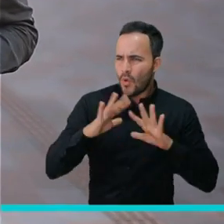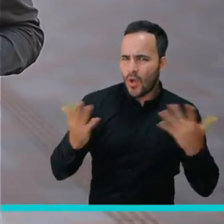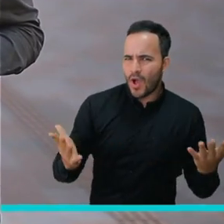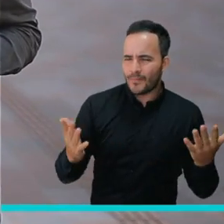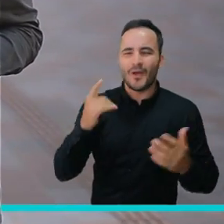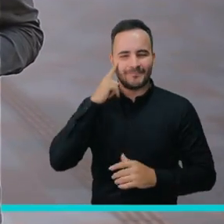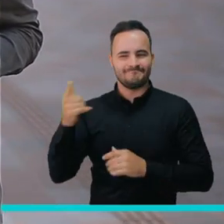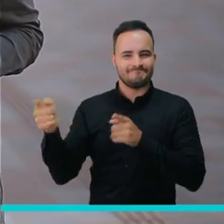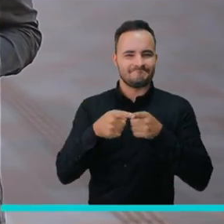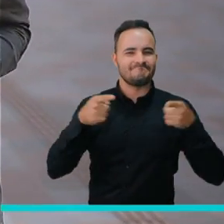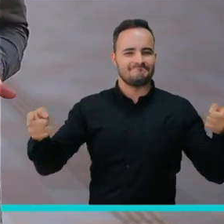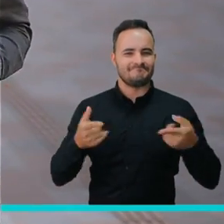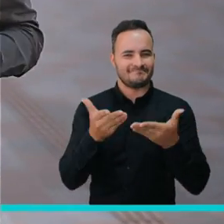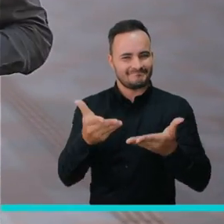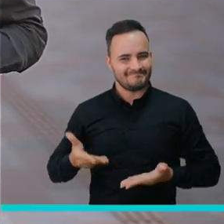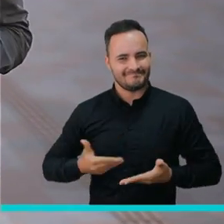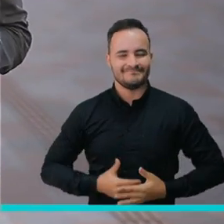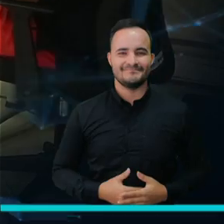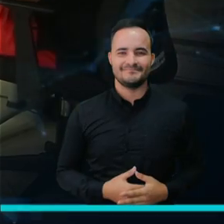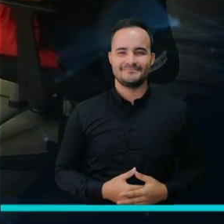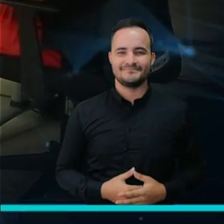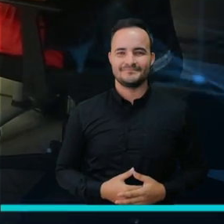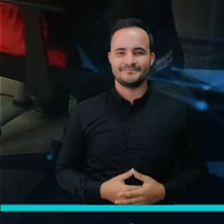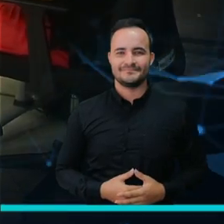de la Alcaldía de Medellín Futuro. Bienvenidos.